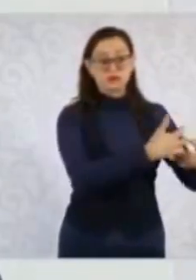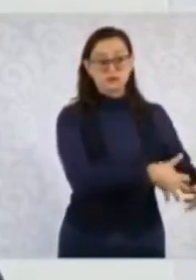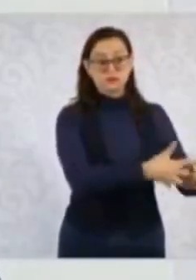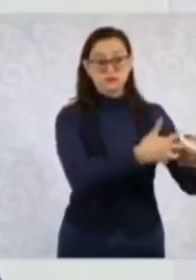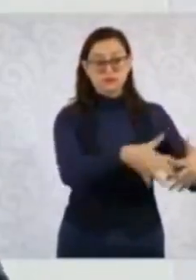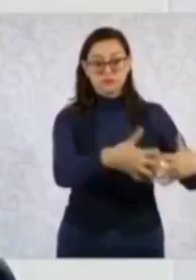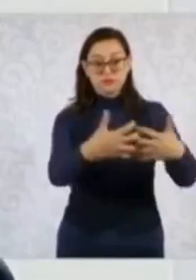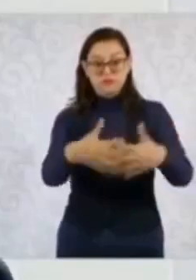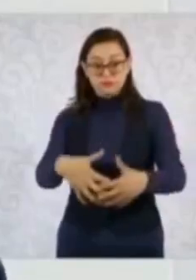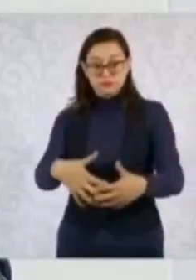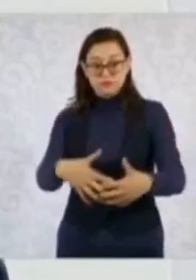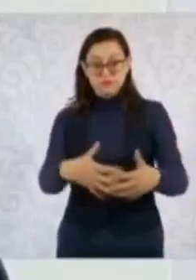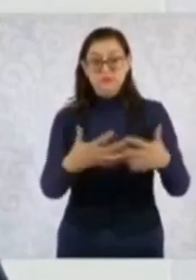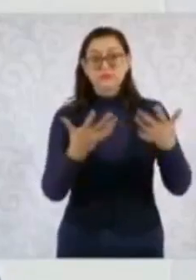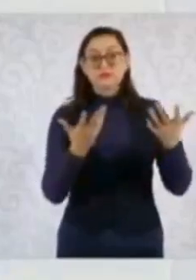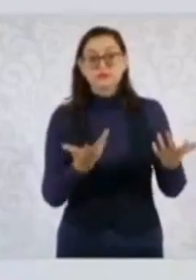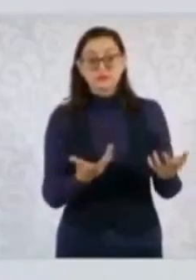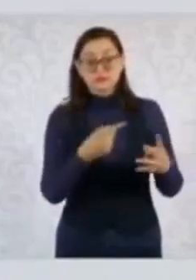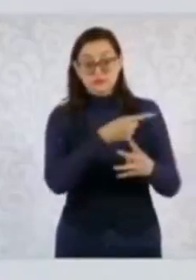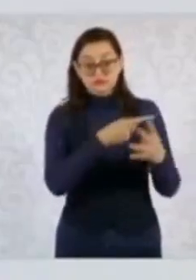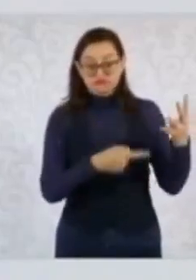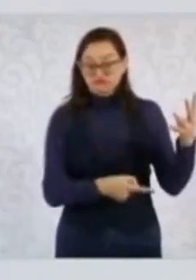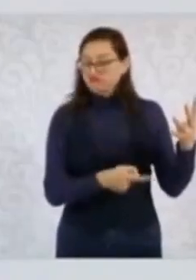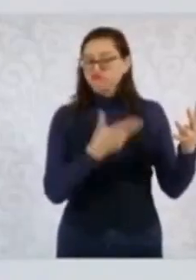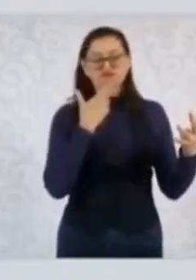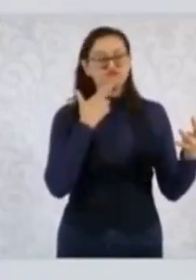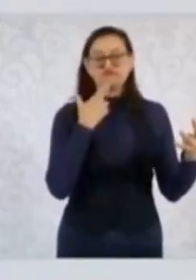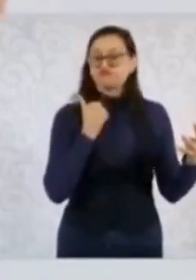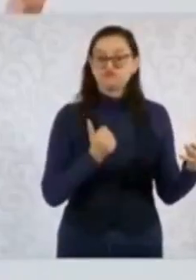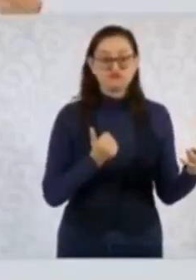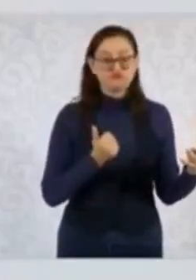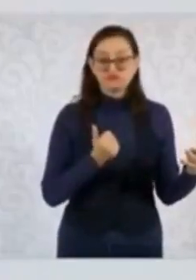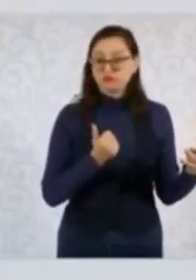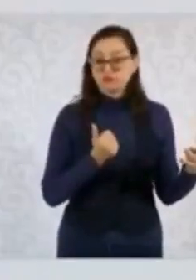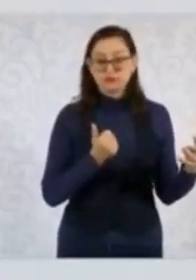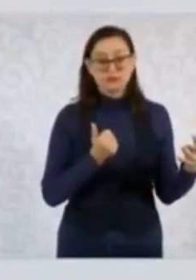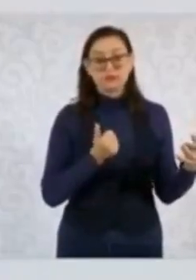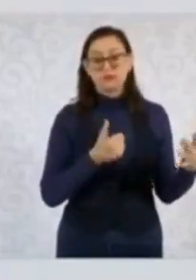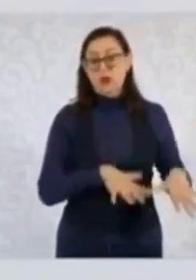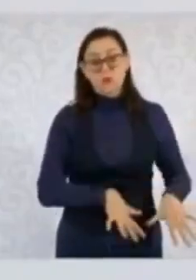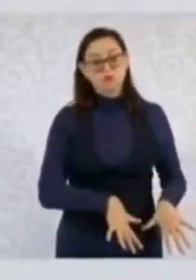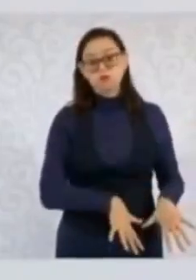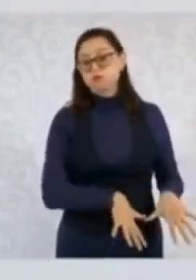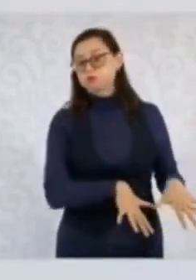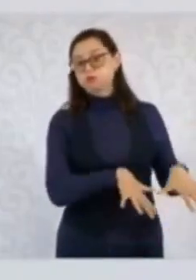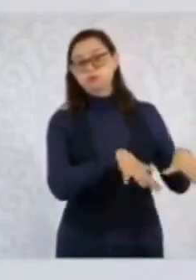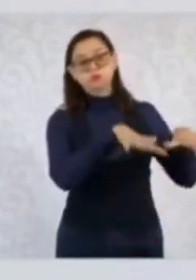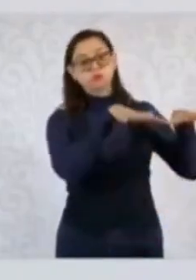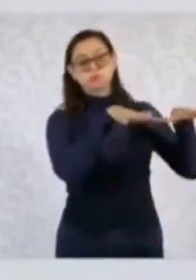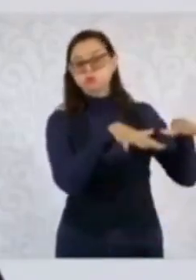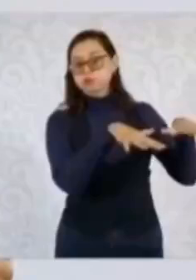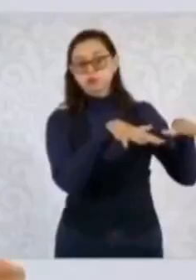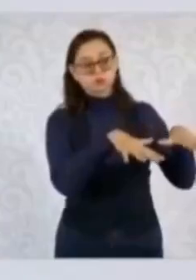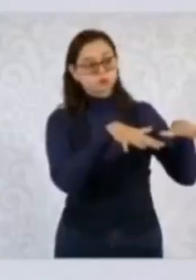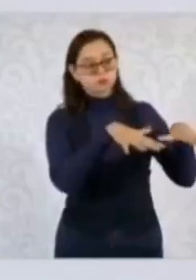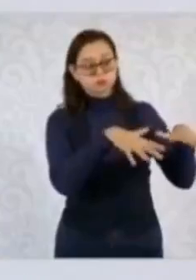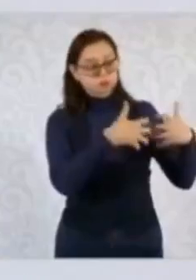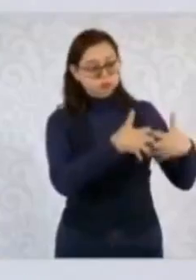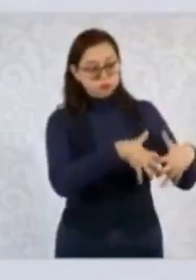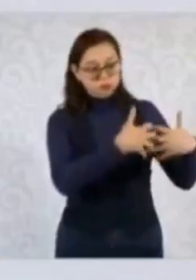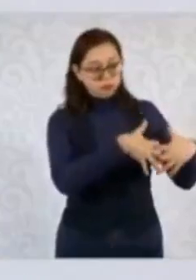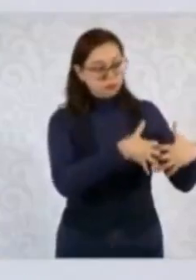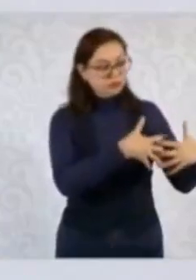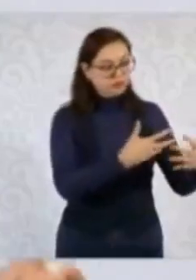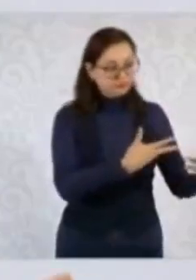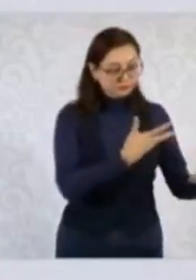Acapulco. Ninguno de los cuatro está funcionando, están inundados. Entonces, mientras tanto se está